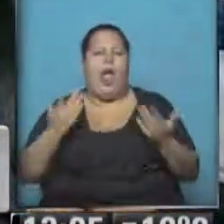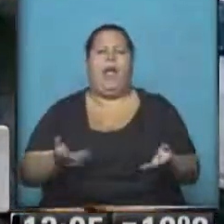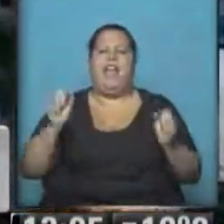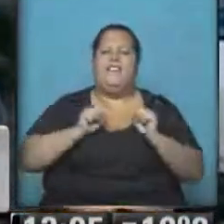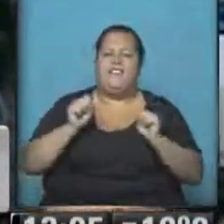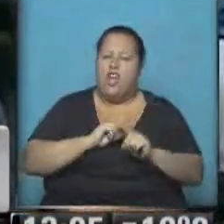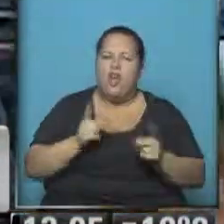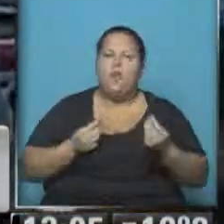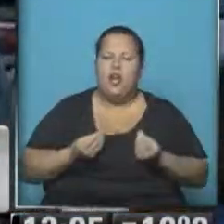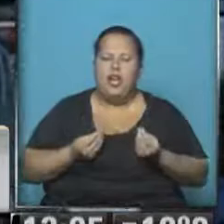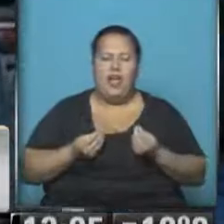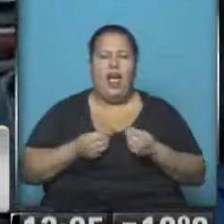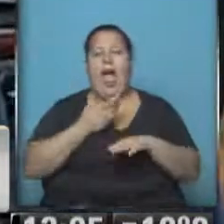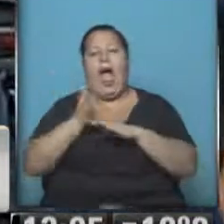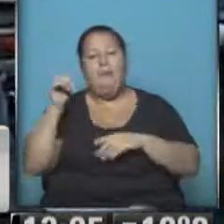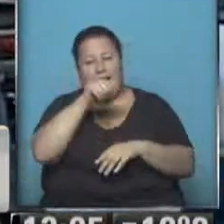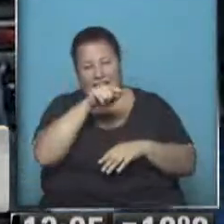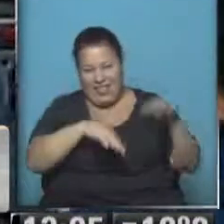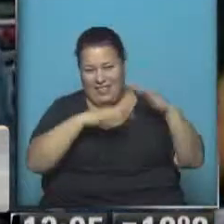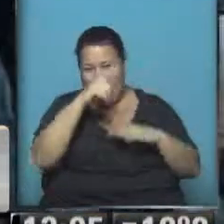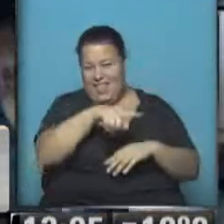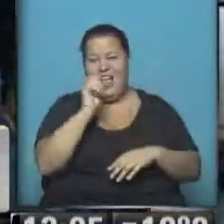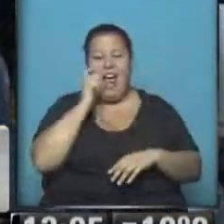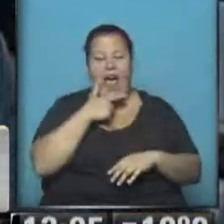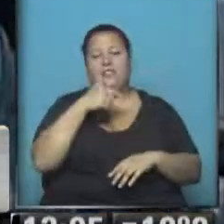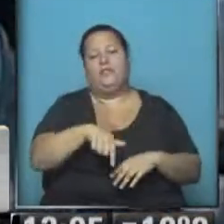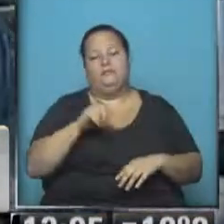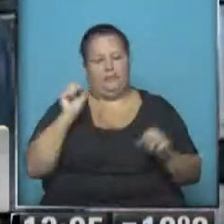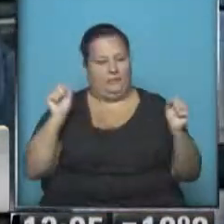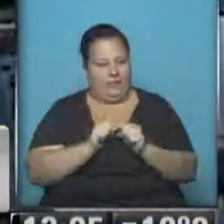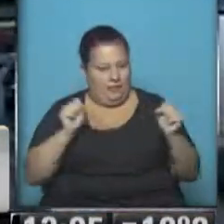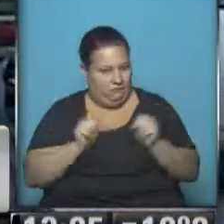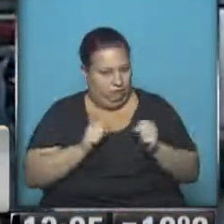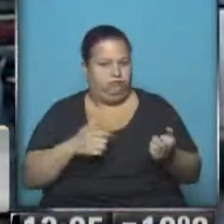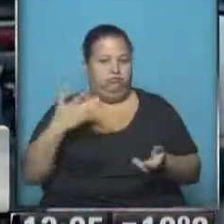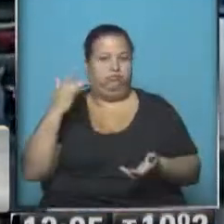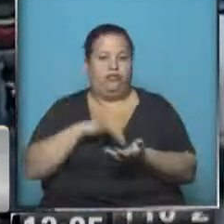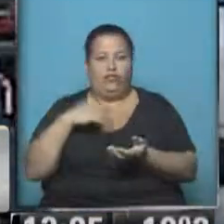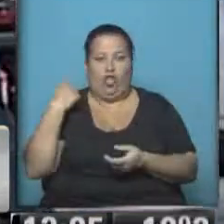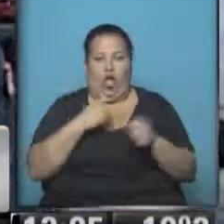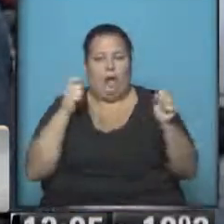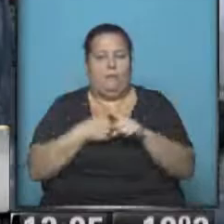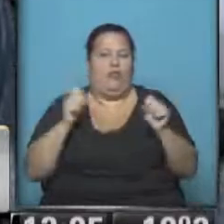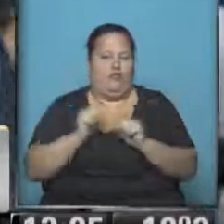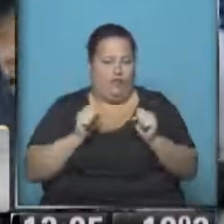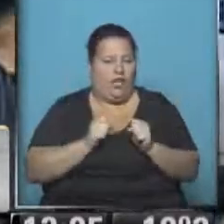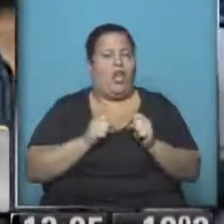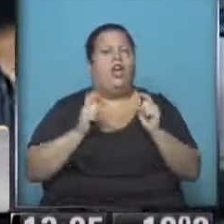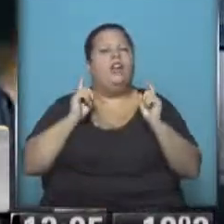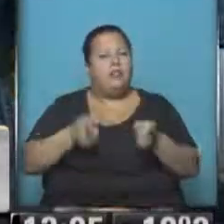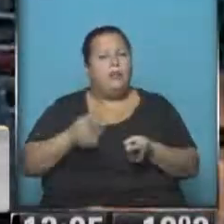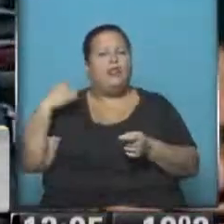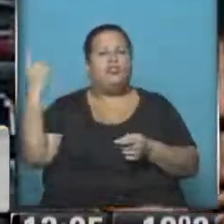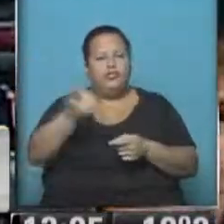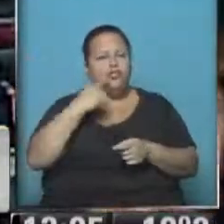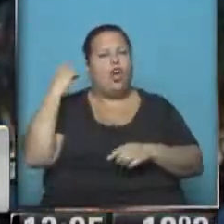invierno, más allá de esta obra en particular que hoy en día sentimos un frío terrible y que nos toca más que nada por eso, es algo que vemos que viene sucediendo